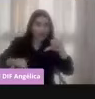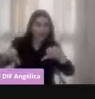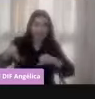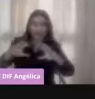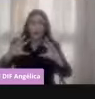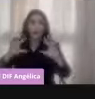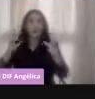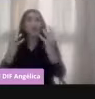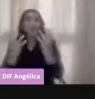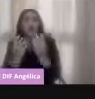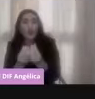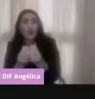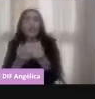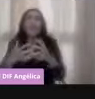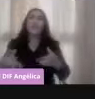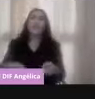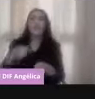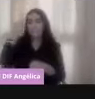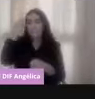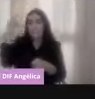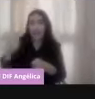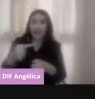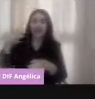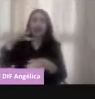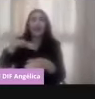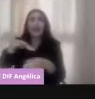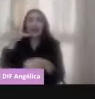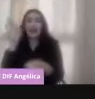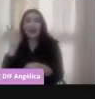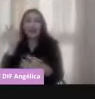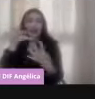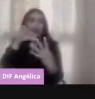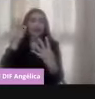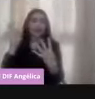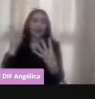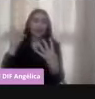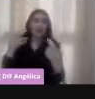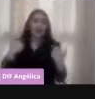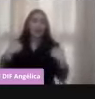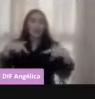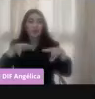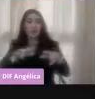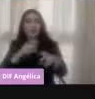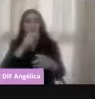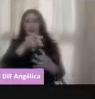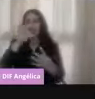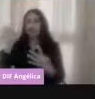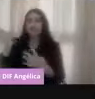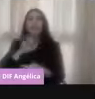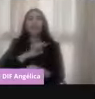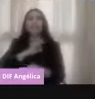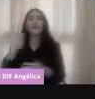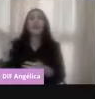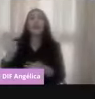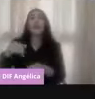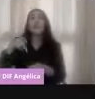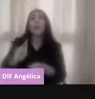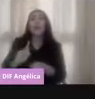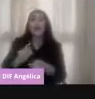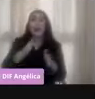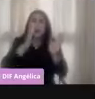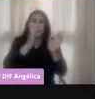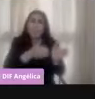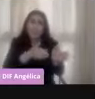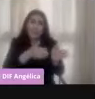para poder elegir a nuestras y nuestros representantes. Pero la primera etapa es esta, la